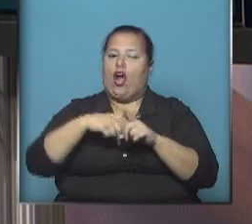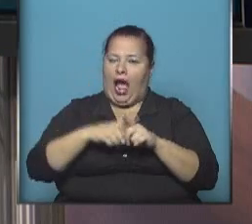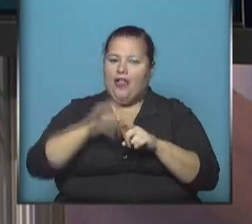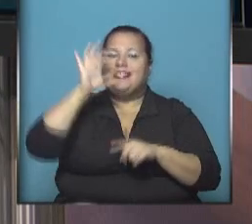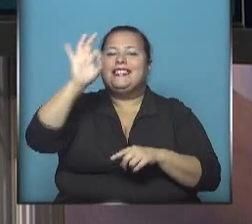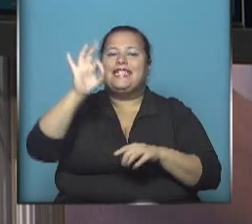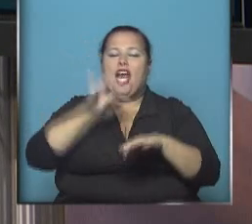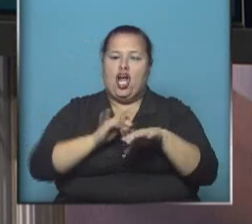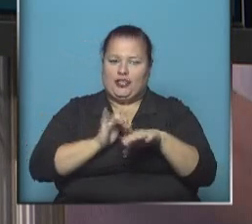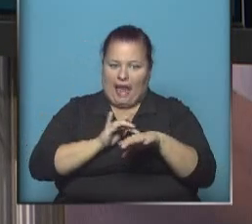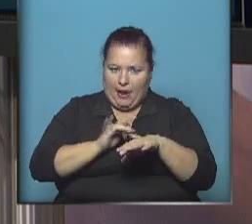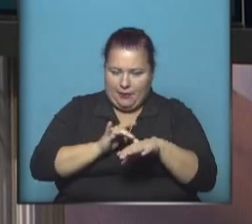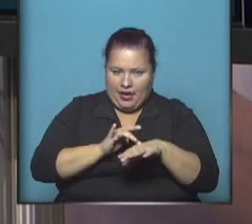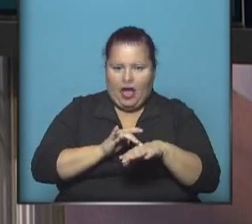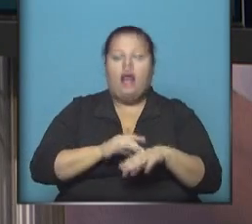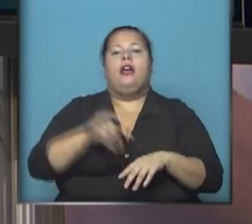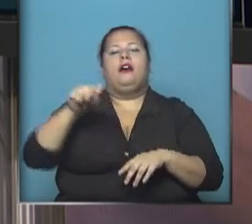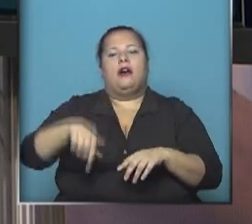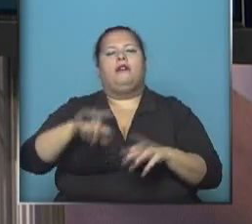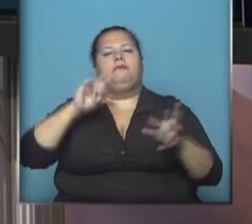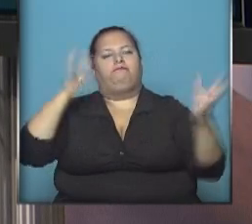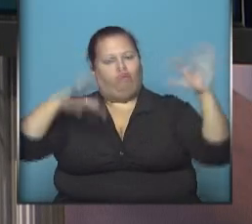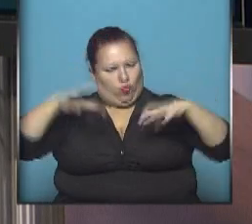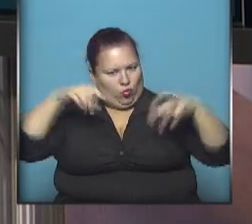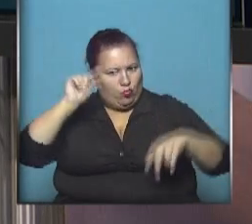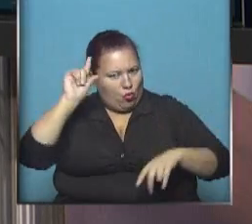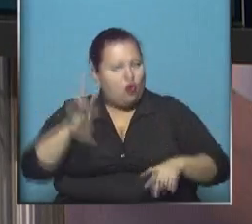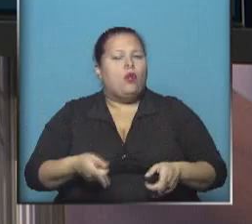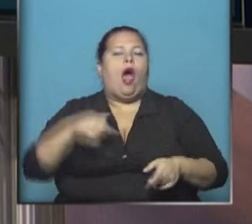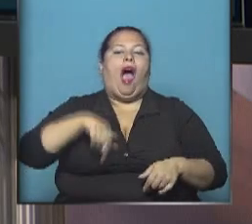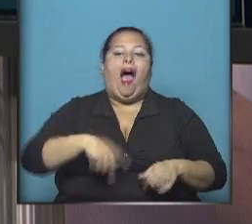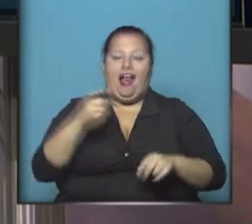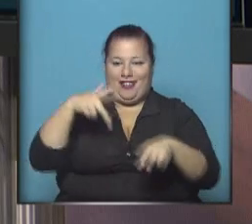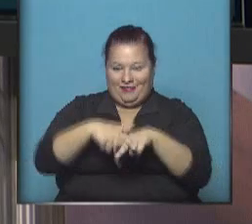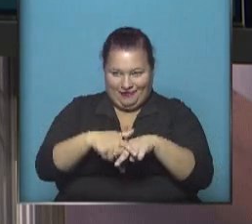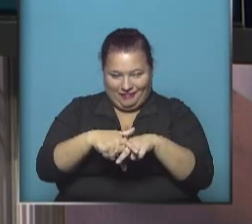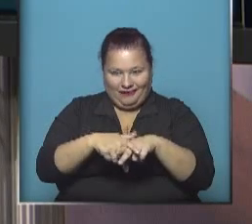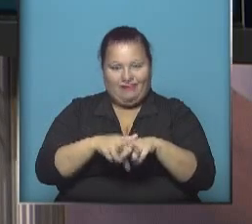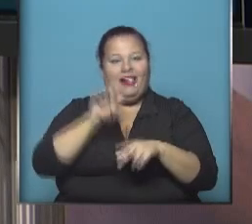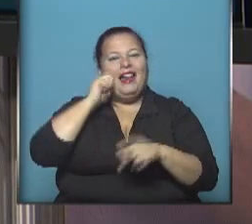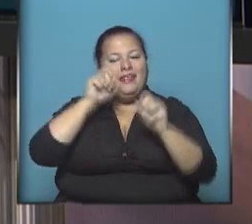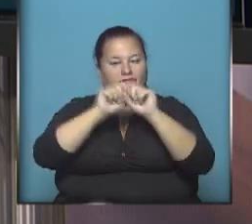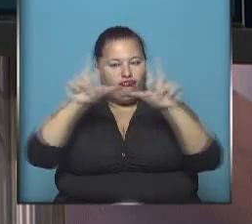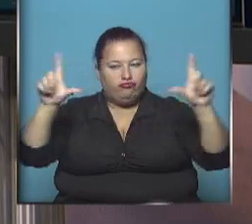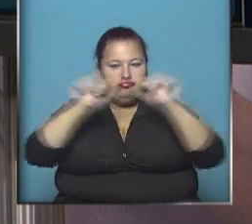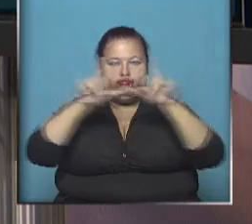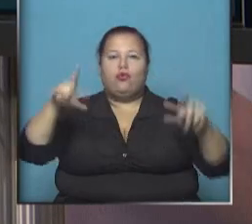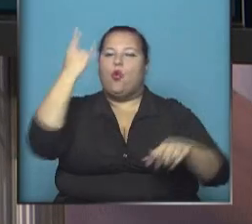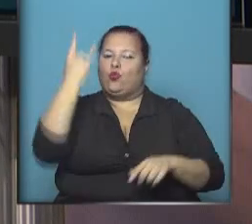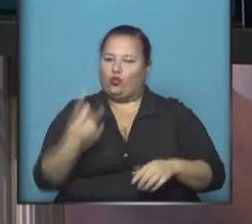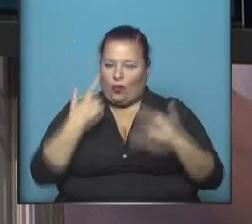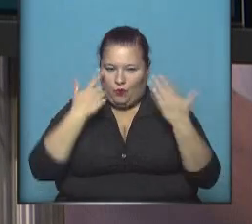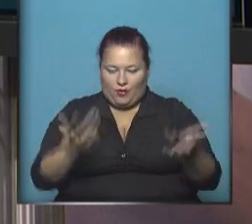0 grados la sensación térmica se están registrando algunas precipitaciones y nos vamos ahora a una pausa con unas muy lindas imágenes de Ushuaia